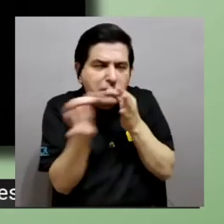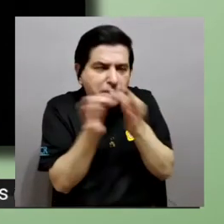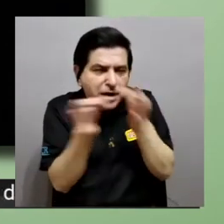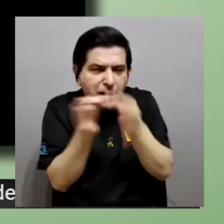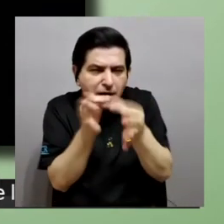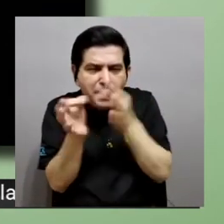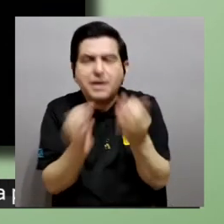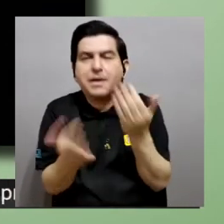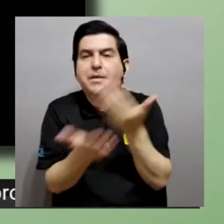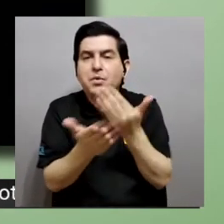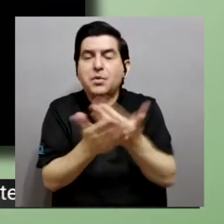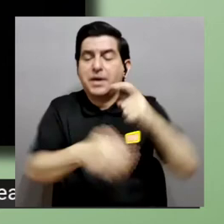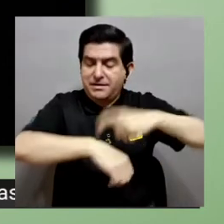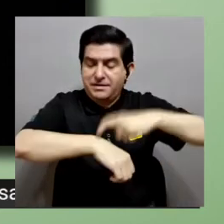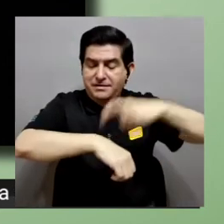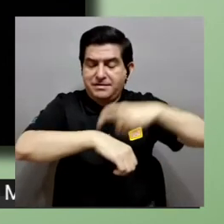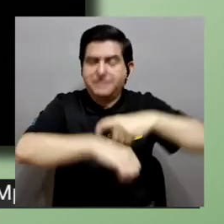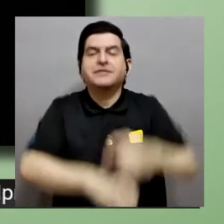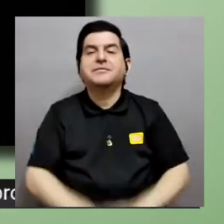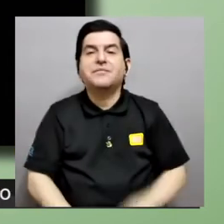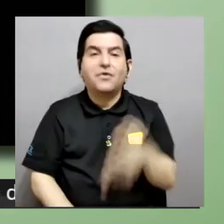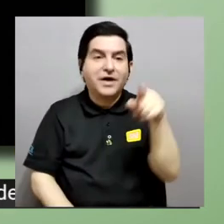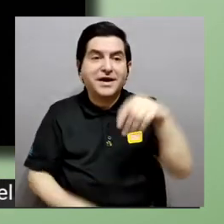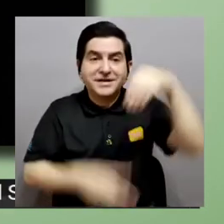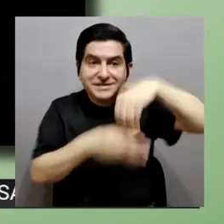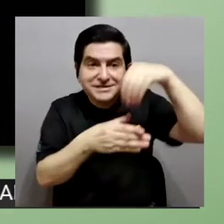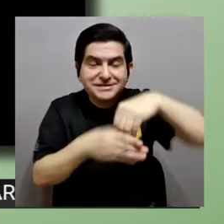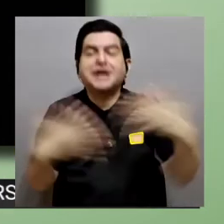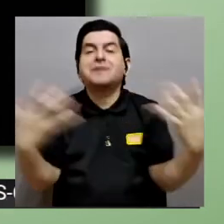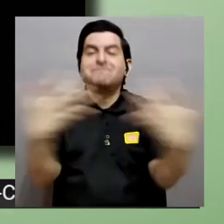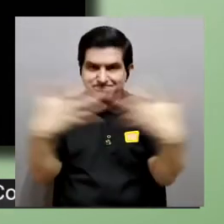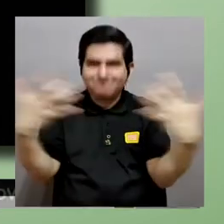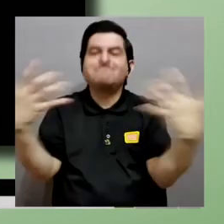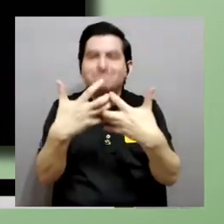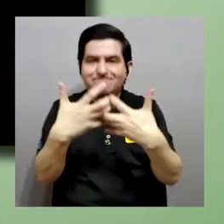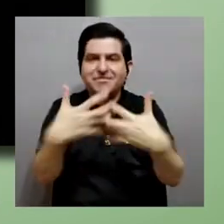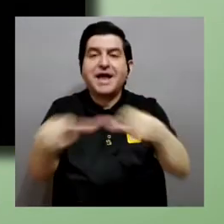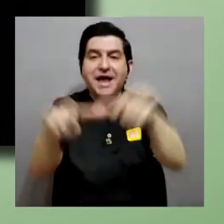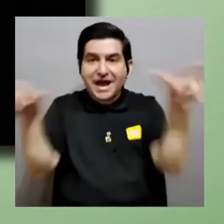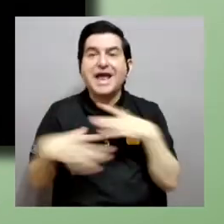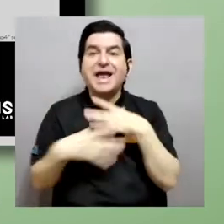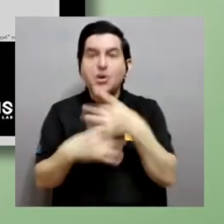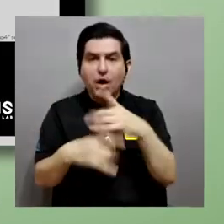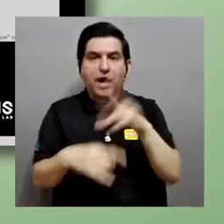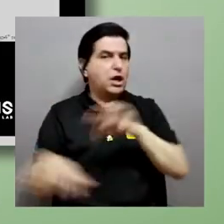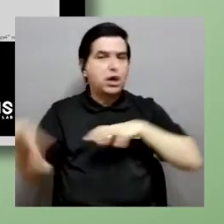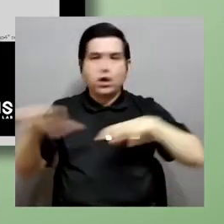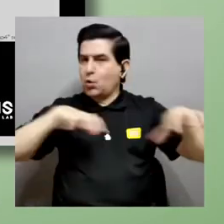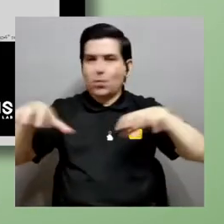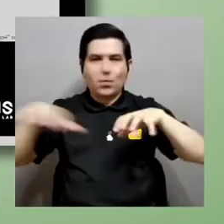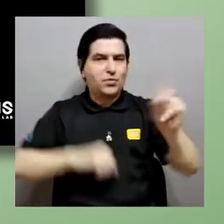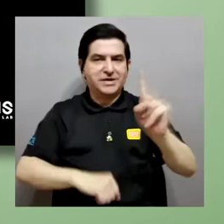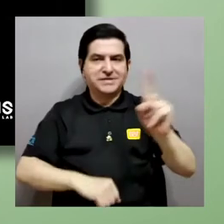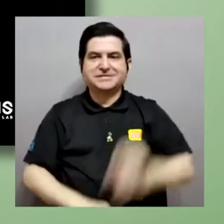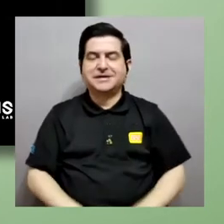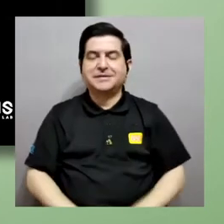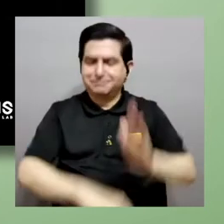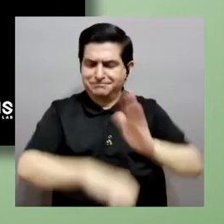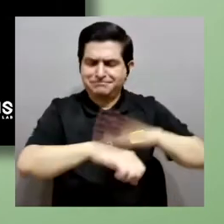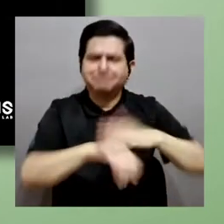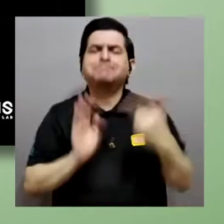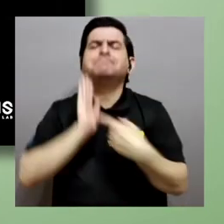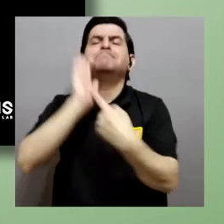el tiempo que ese compuesto se va a acoplar en el punto de interés y que no se va a mover de ahí, ¿verdad? Eso va a permitir demostrar que la